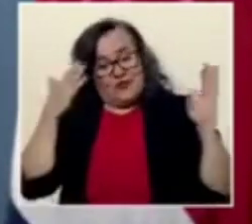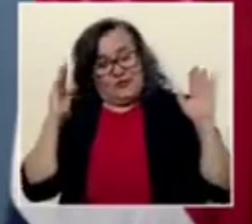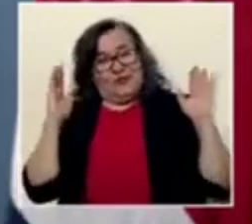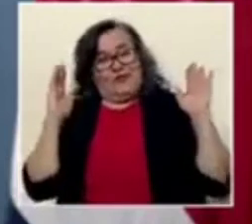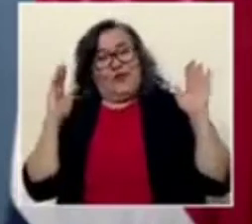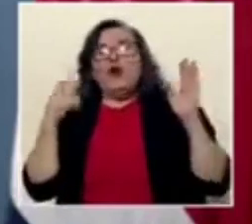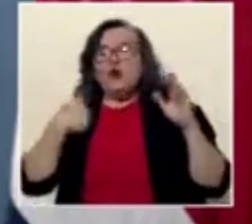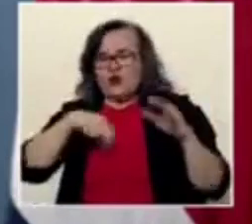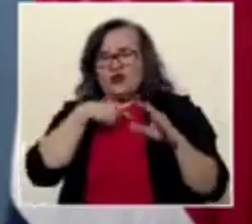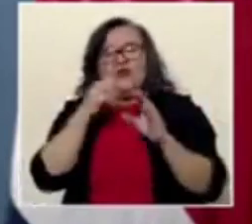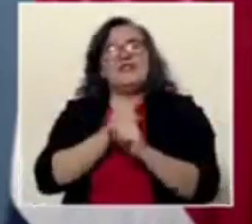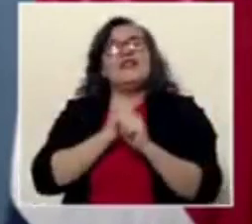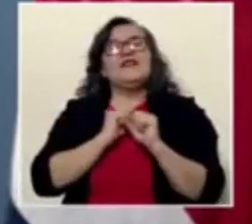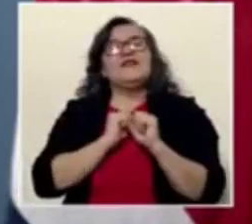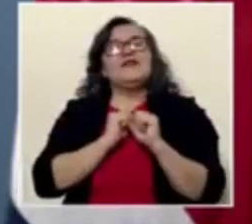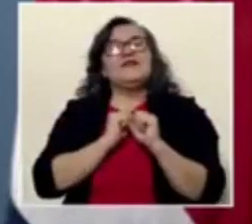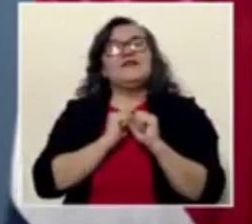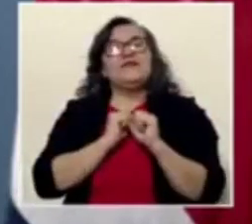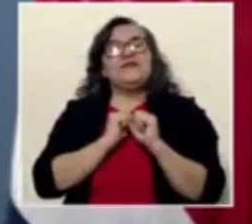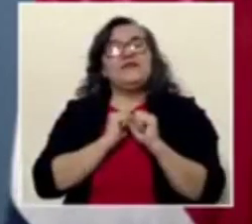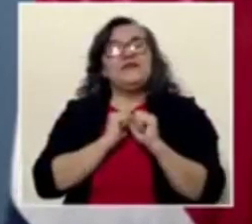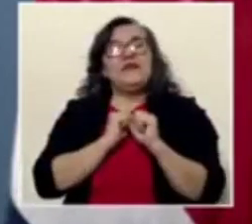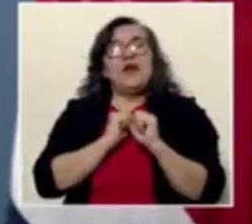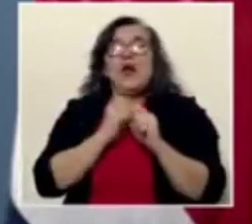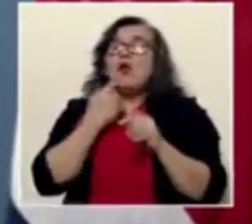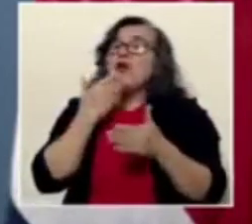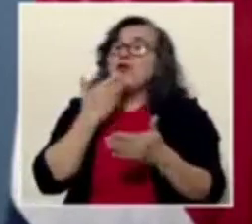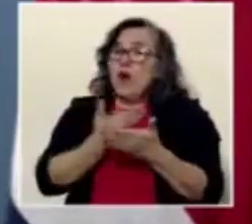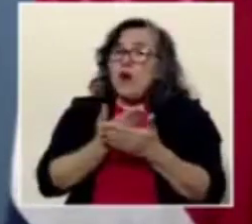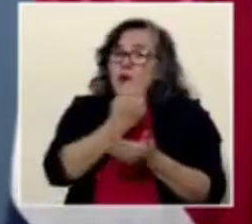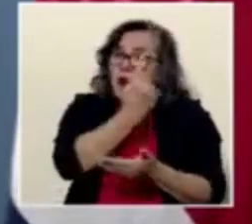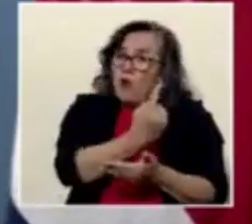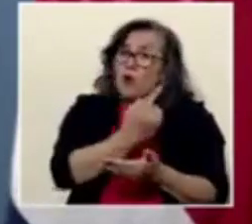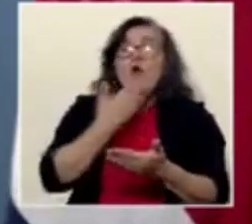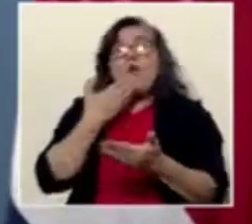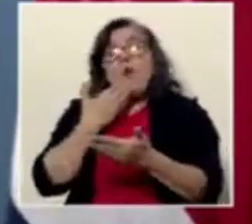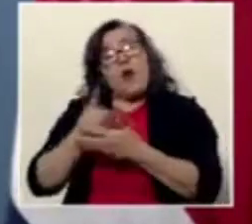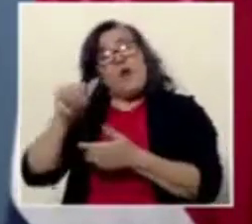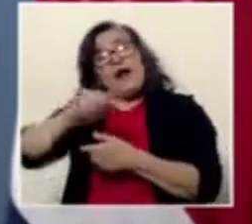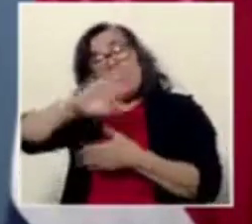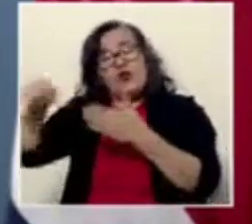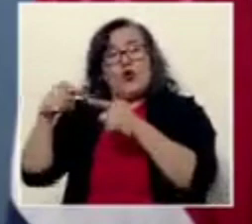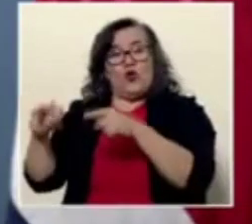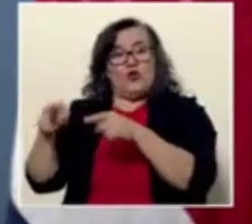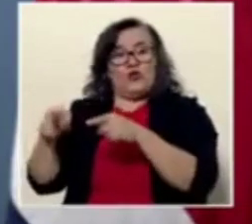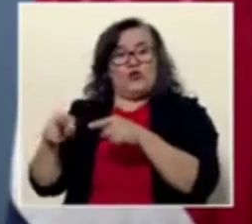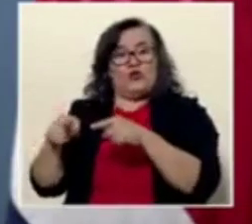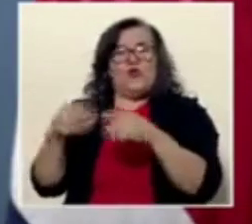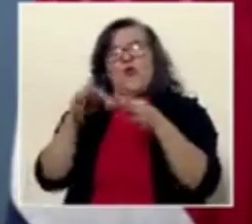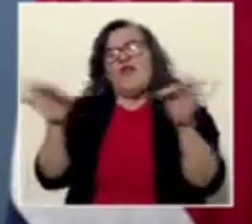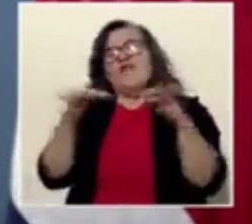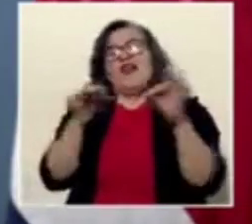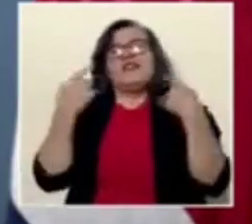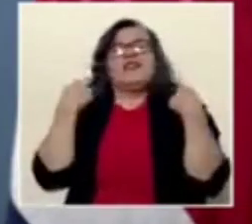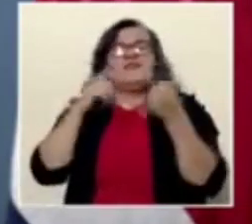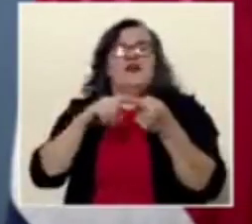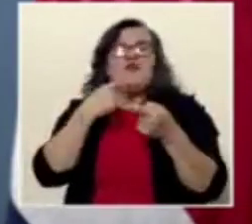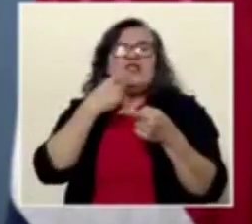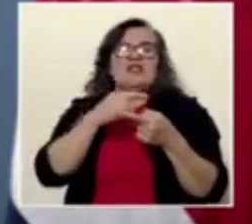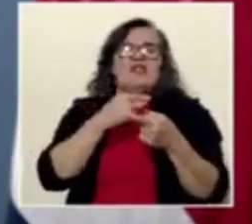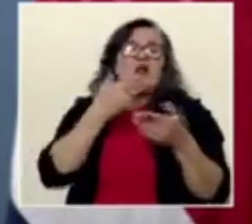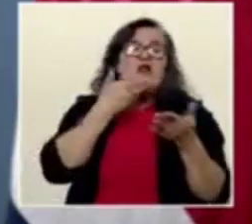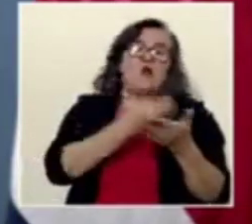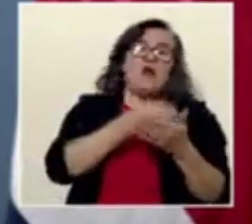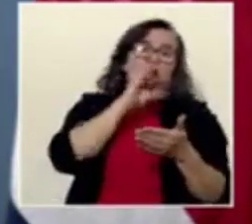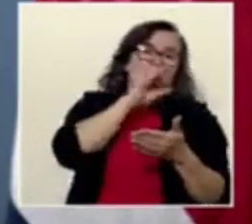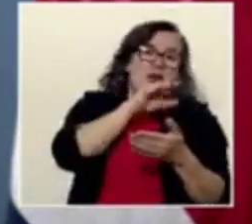haciendo. Lo que es bueno para el ganso es bueno para la ganza, decían mis abuelos. Bueno, si hay productos